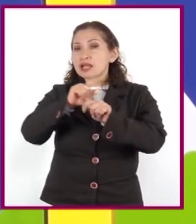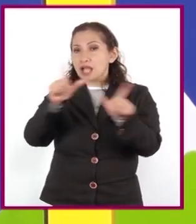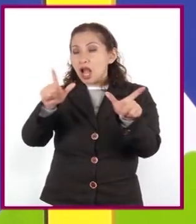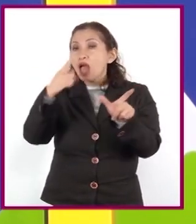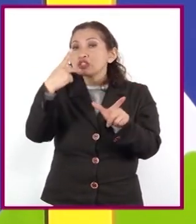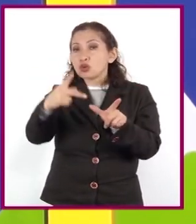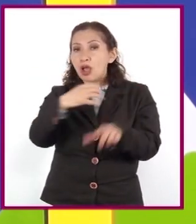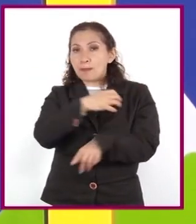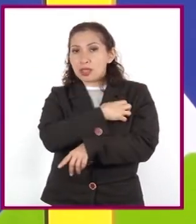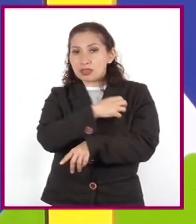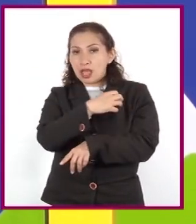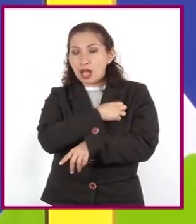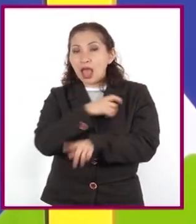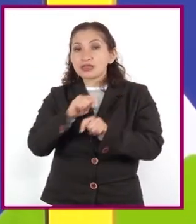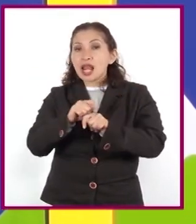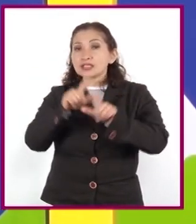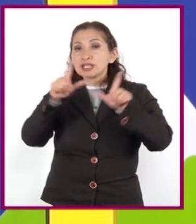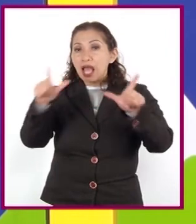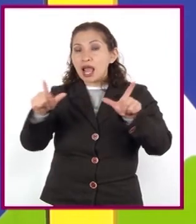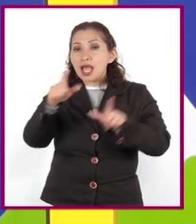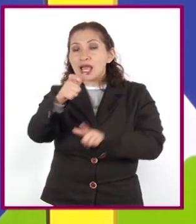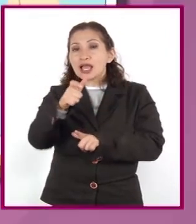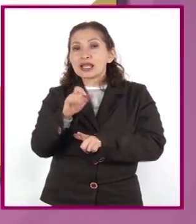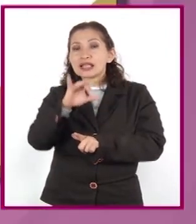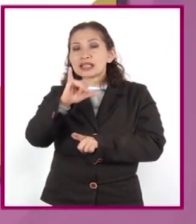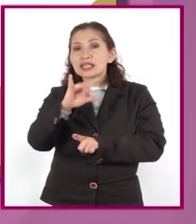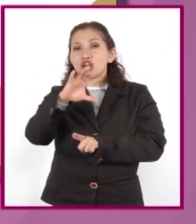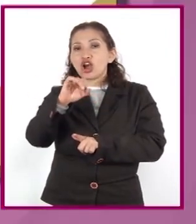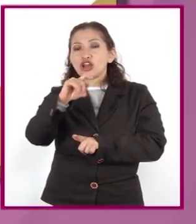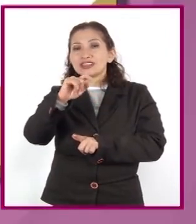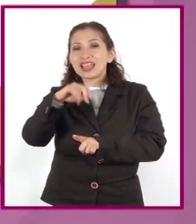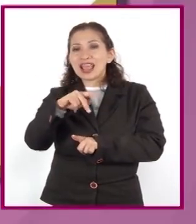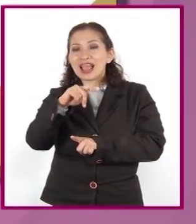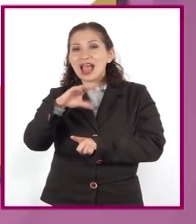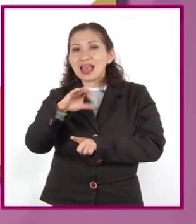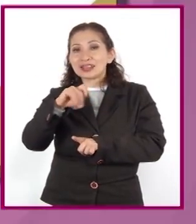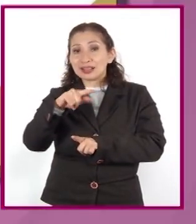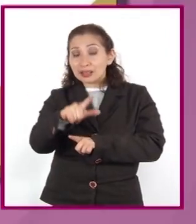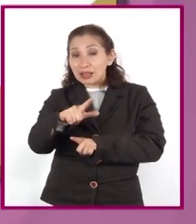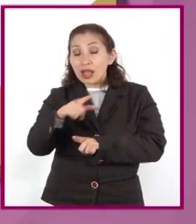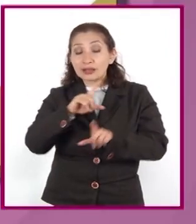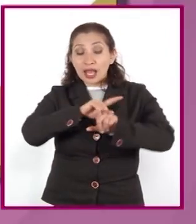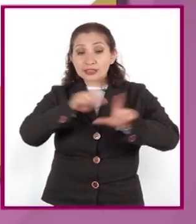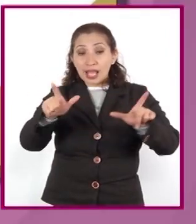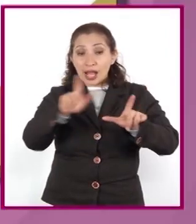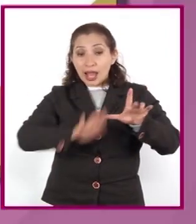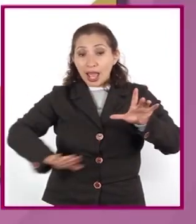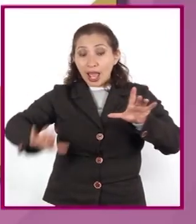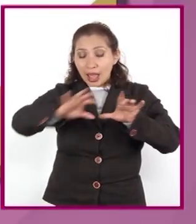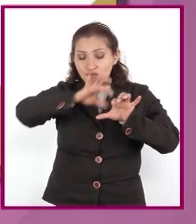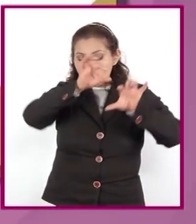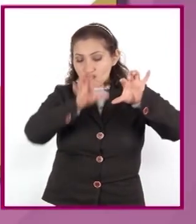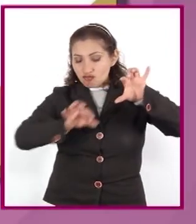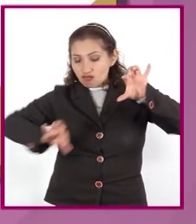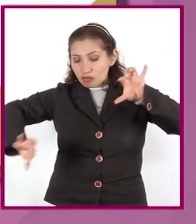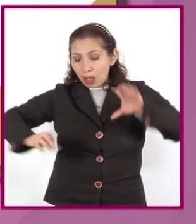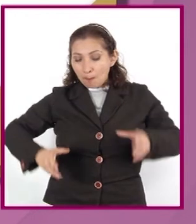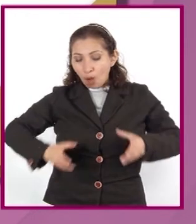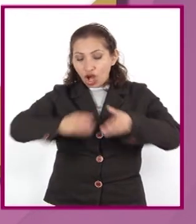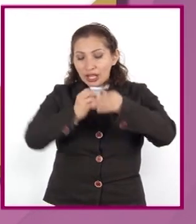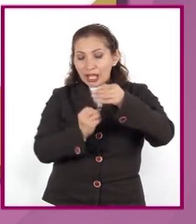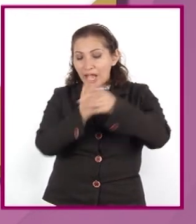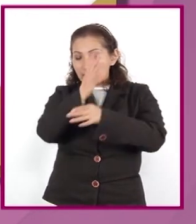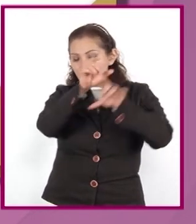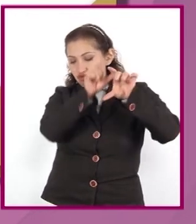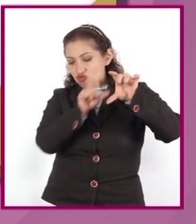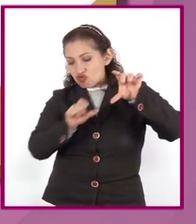Su capital es Tlaxcala de Xicoténcatl. Tlaxcala forma parte del eje neovolcánico que atraviesa como